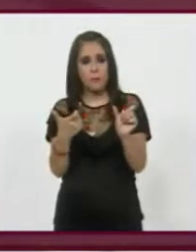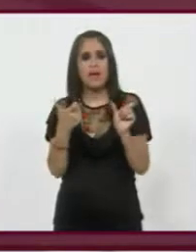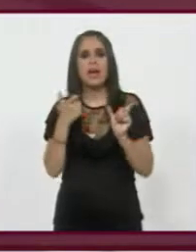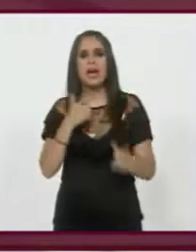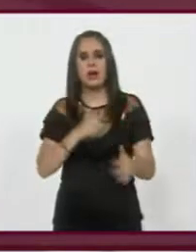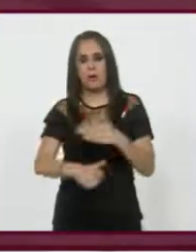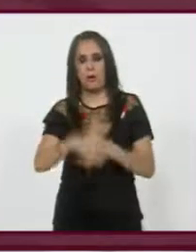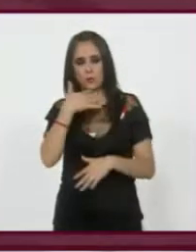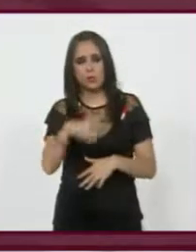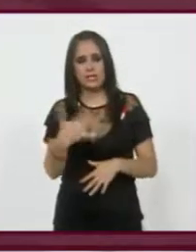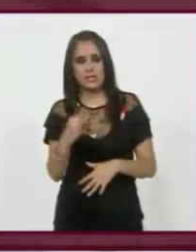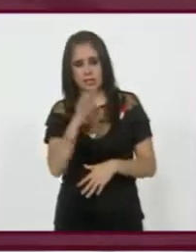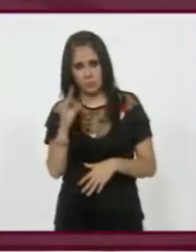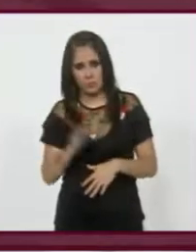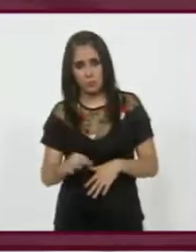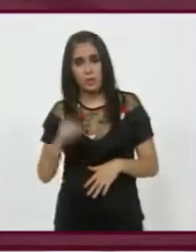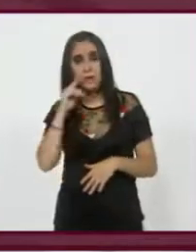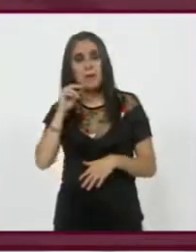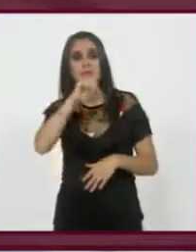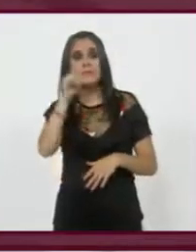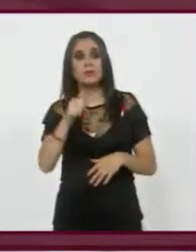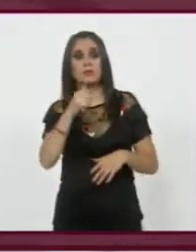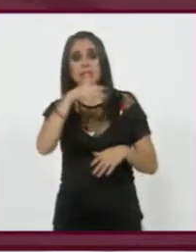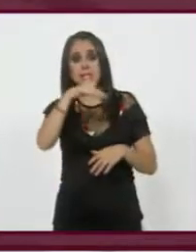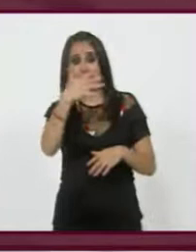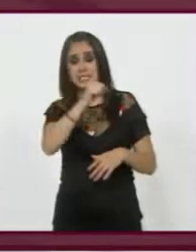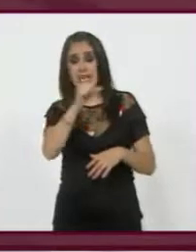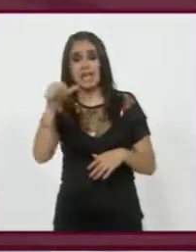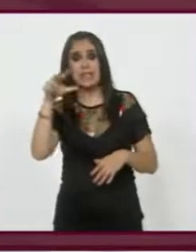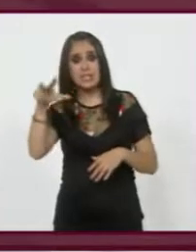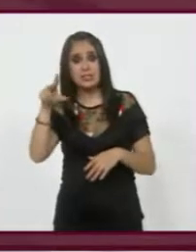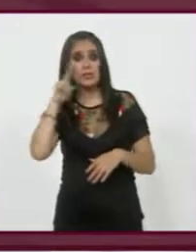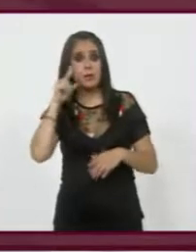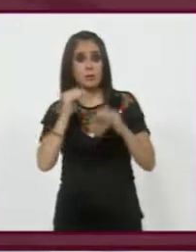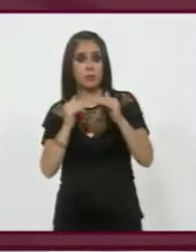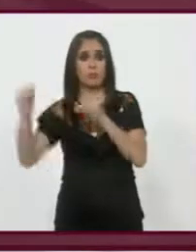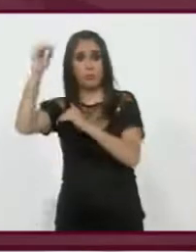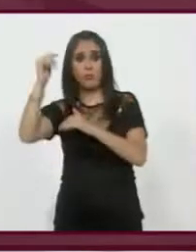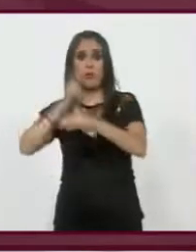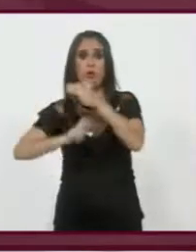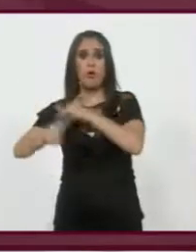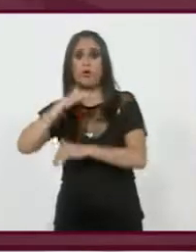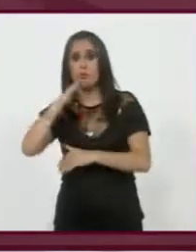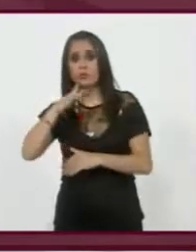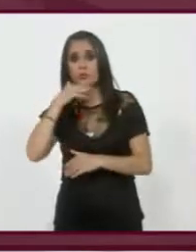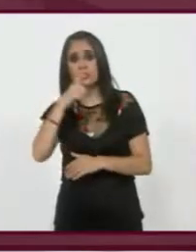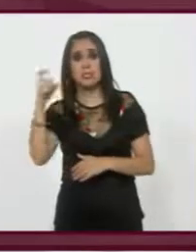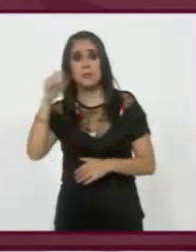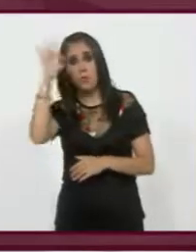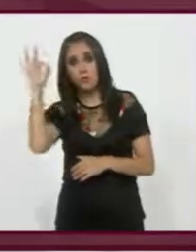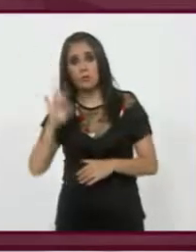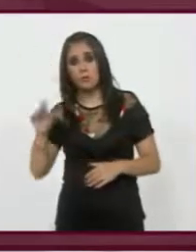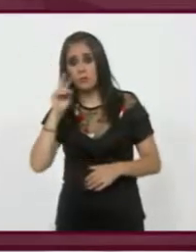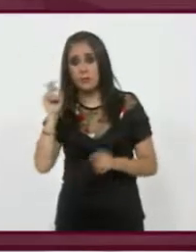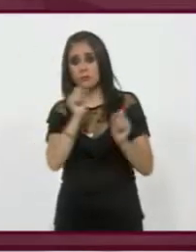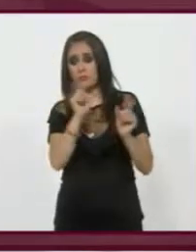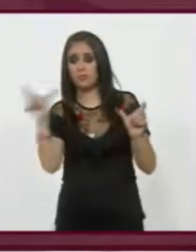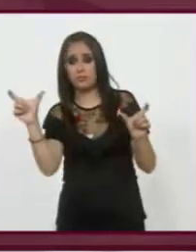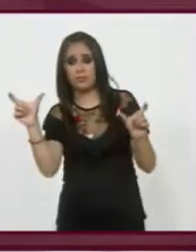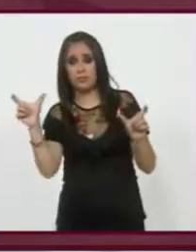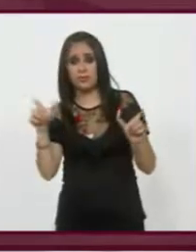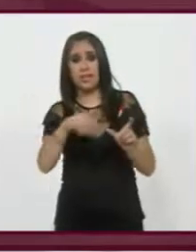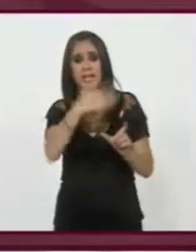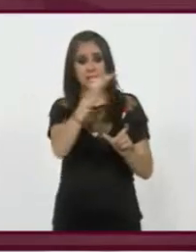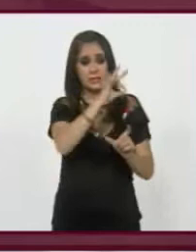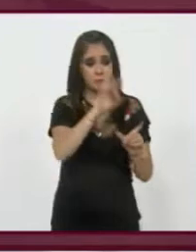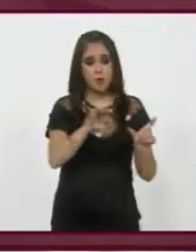15%. Ve cómo crece corrupción del 15 al 18. Uf, uf. Literalmente en 100%, ¿no? Sí, 100%. Es decir, de 15